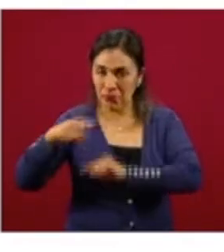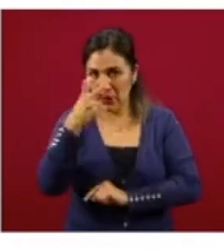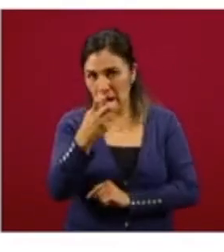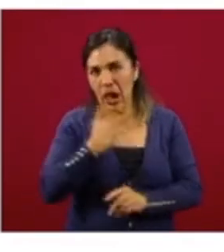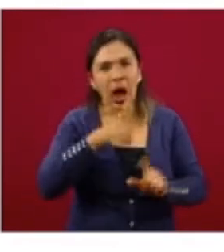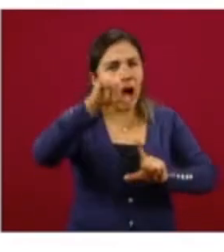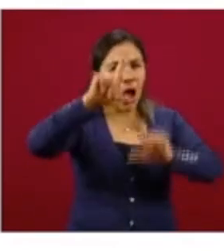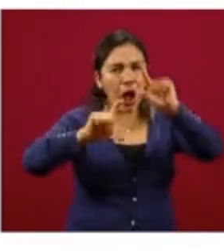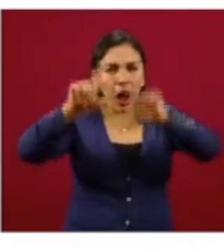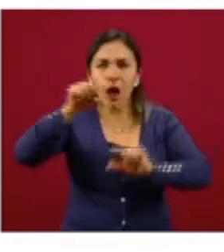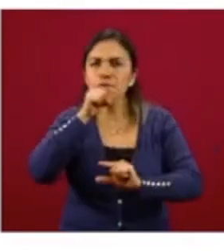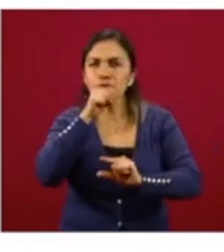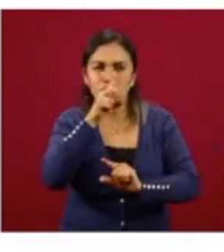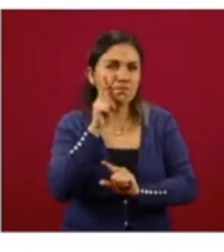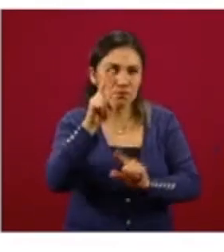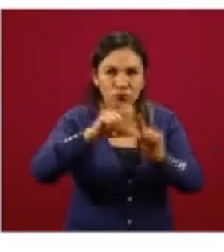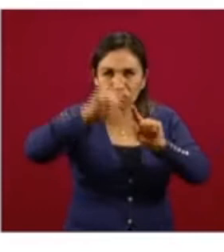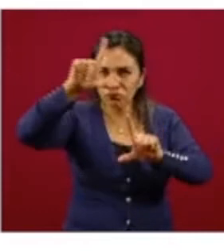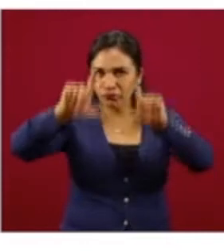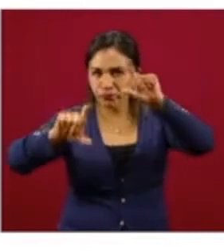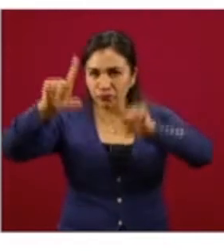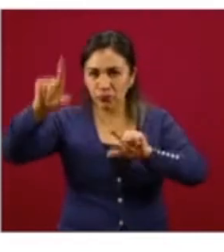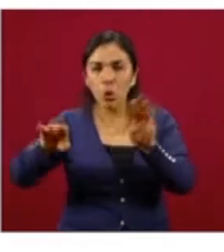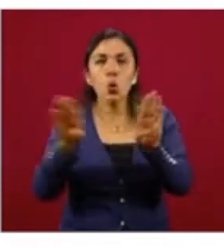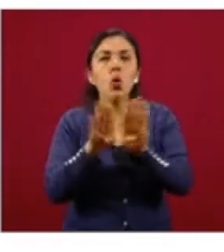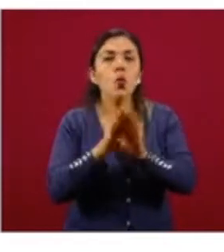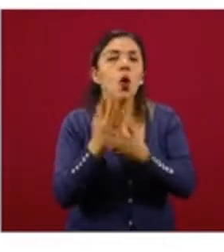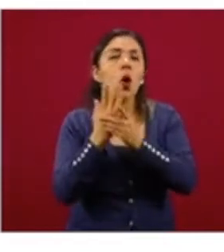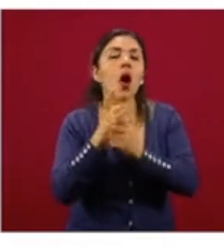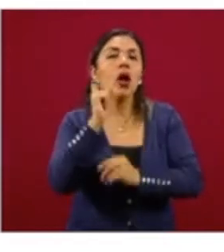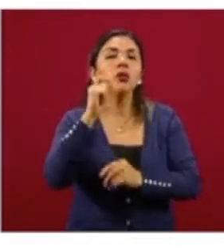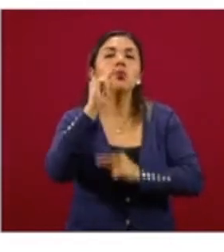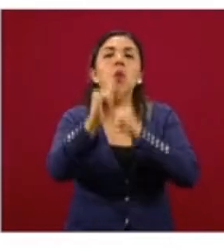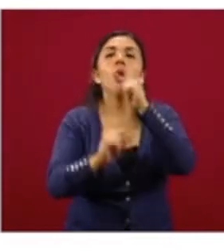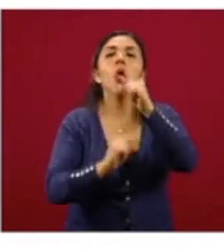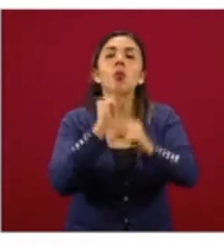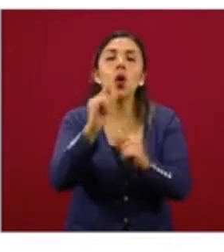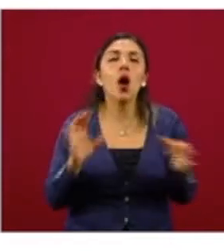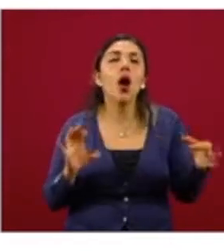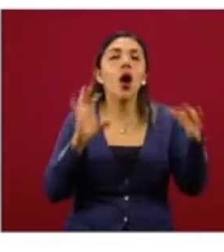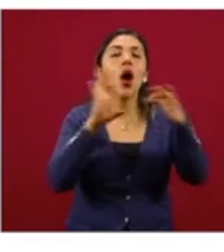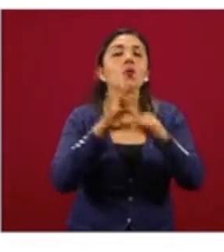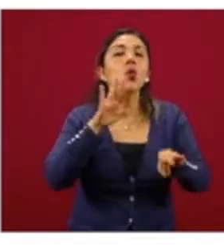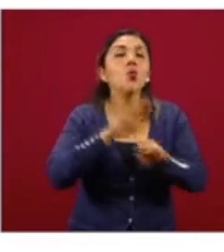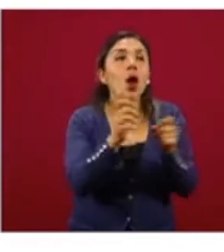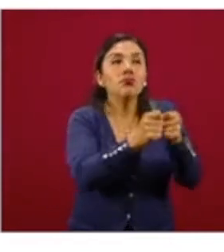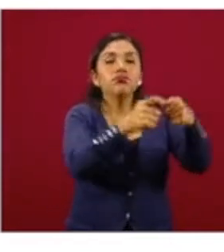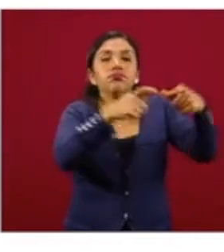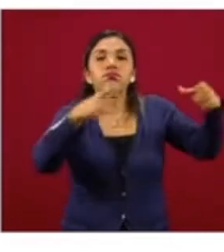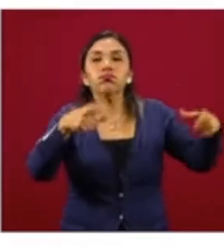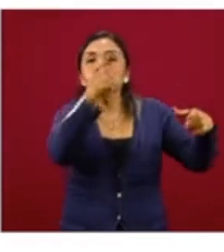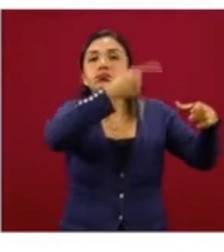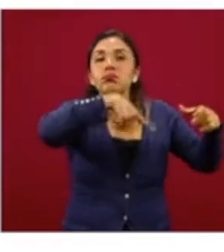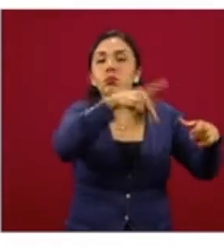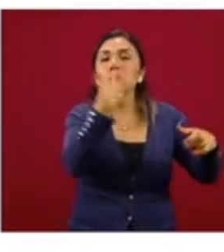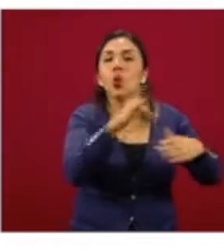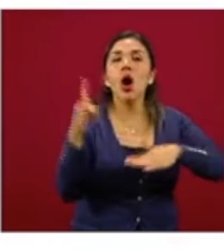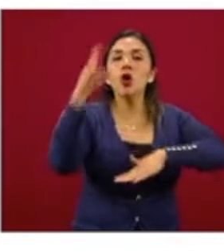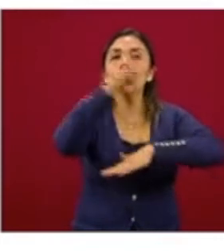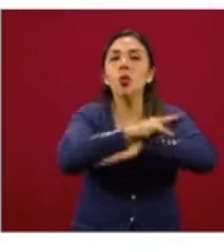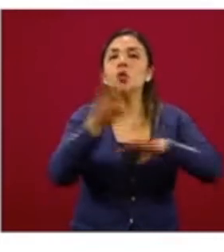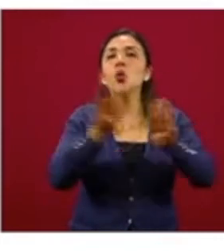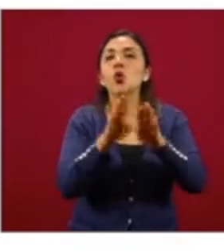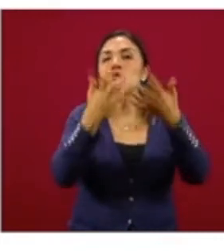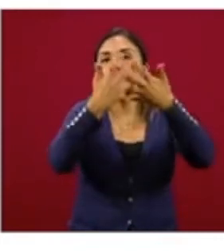vienen las gráficas en ese crecimiento. Como lo decía, paulatino y vinculado al crecimiento y operación del propio aeropuerto.